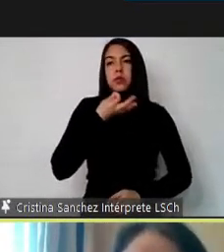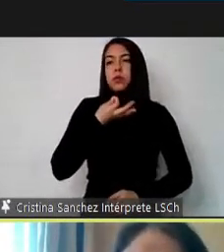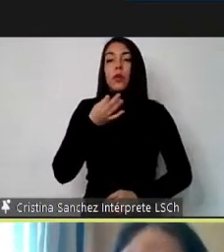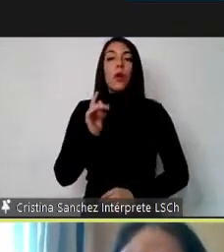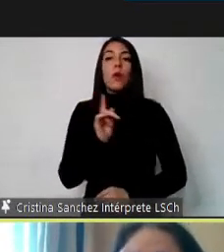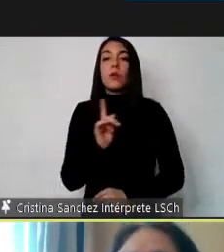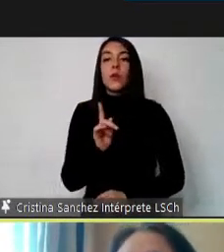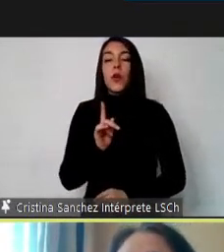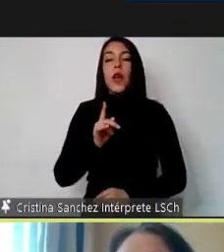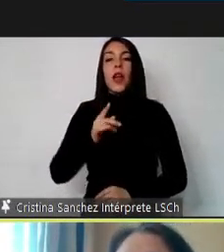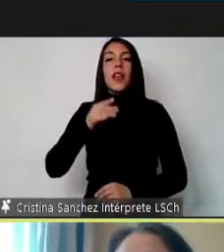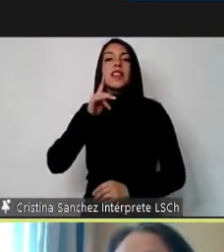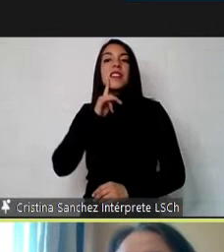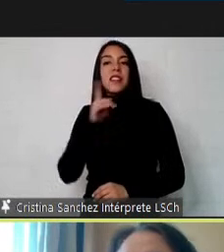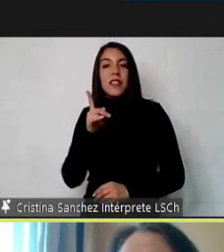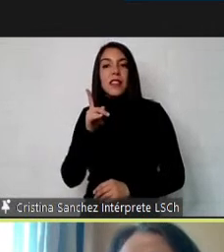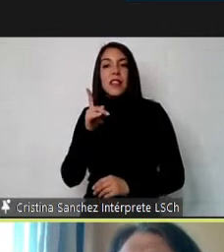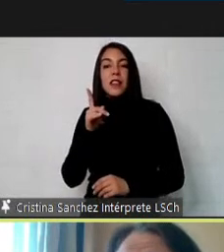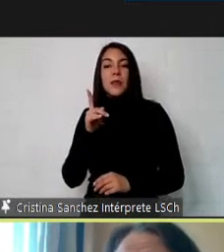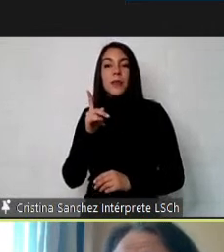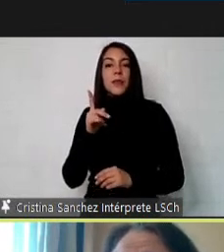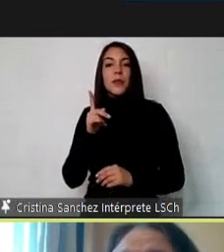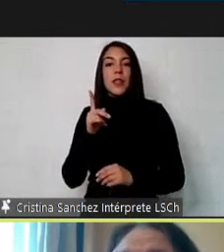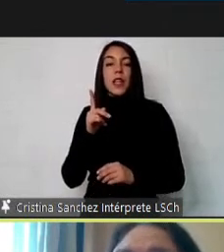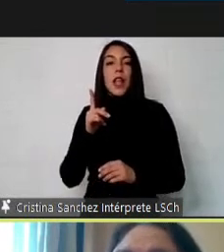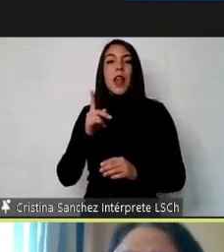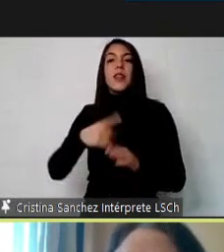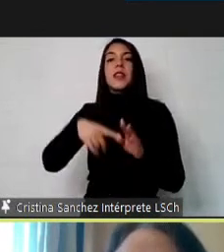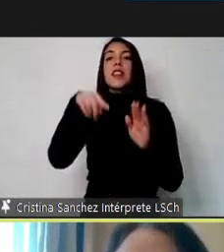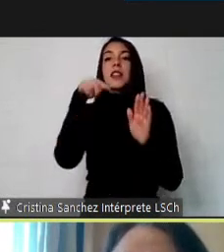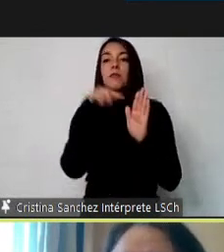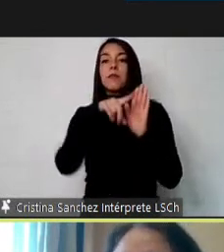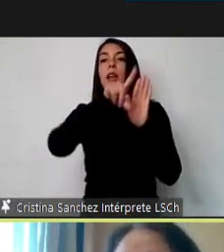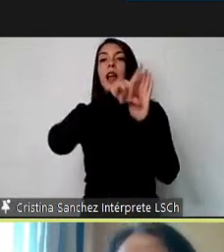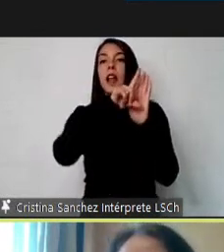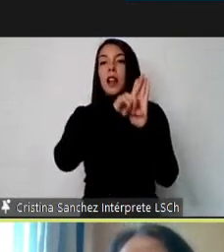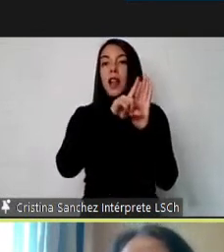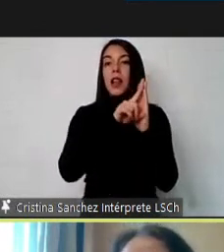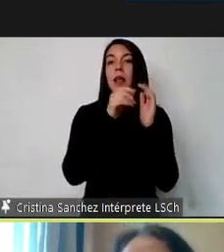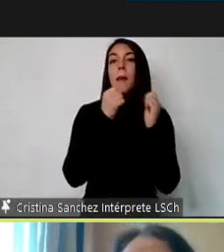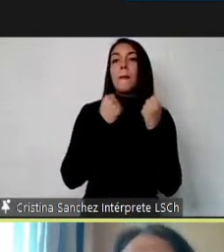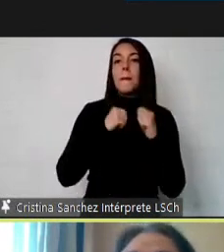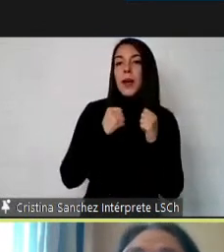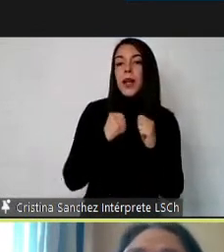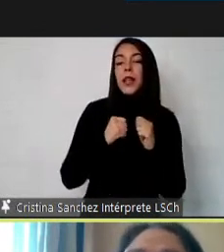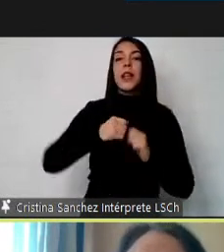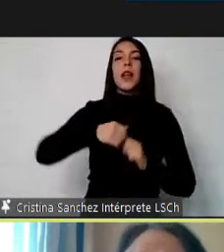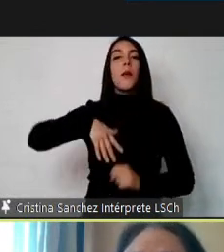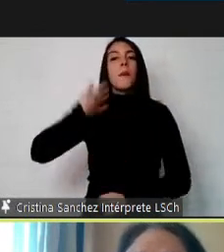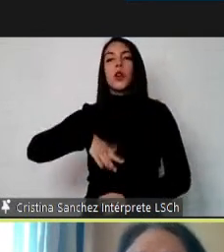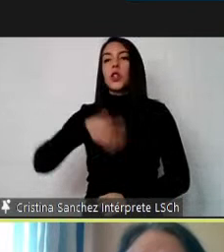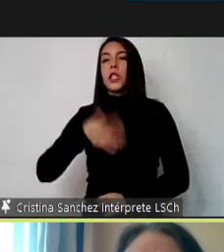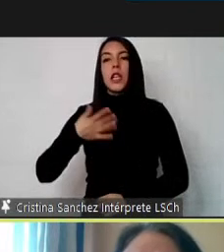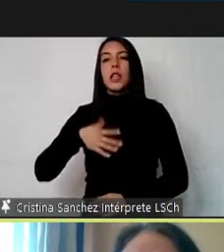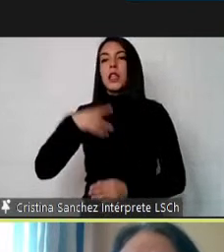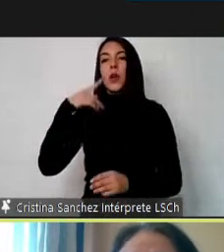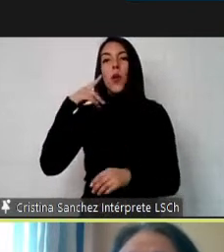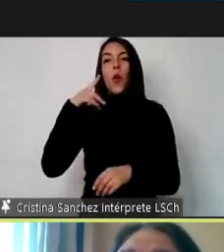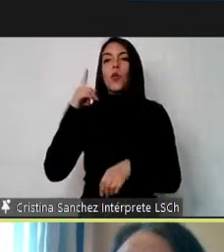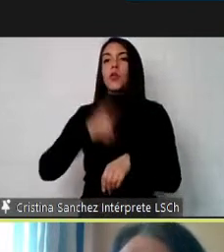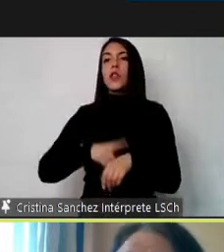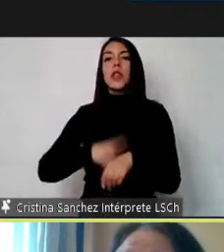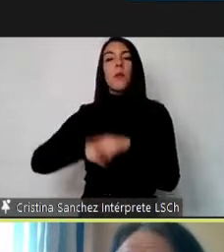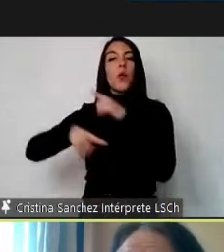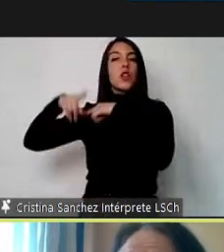deben formar parte de la jurisprudencia, por eso es tan importante el momento histórico en el que estamos,